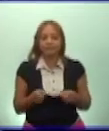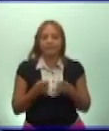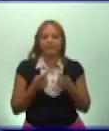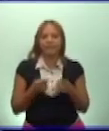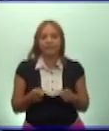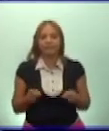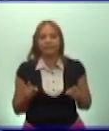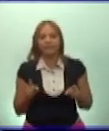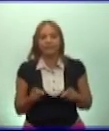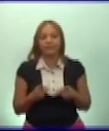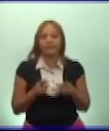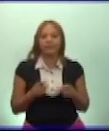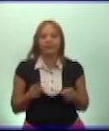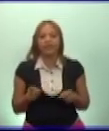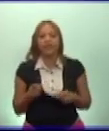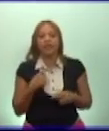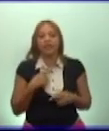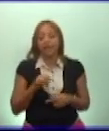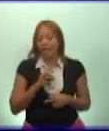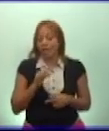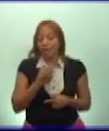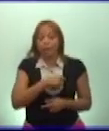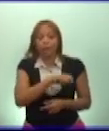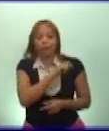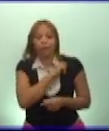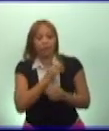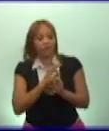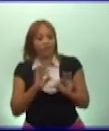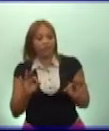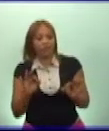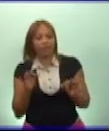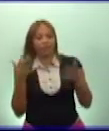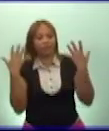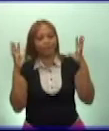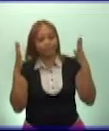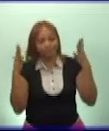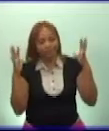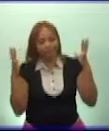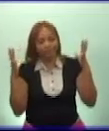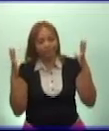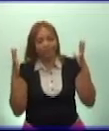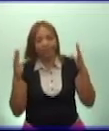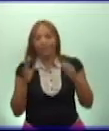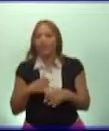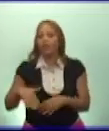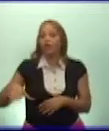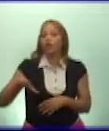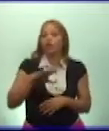Como el pueblo sincero, aplaudí entusiasmado, todos los siquitrillados,